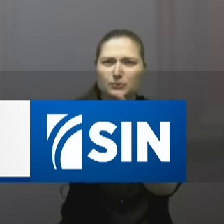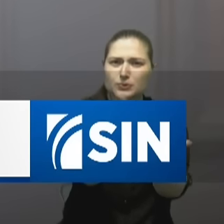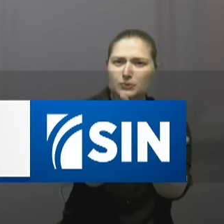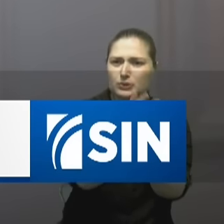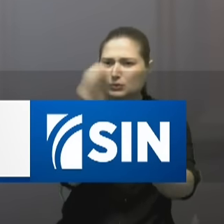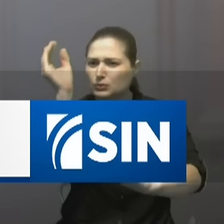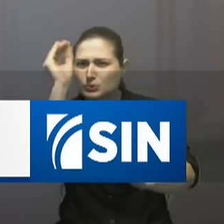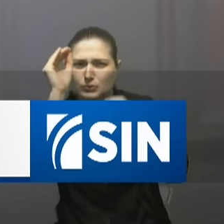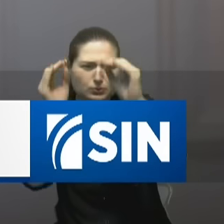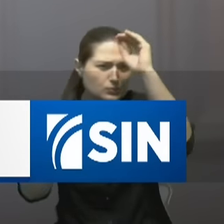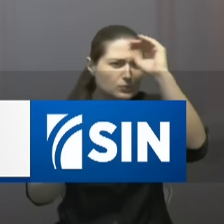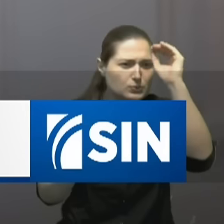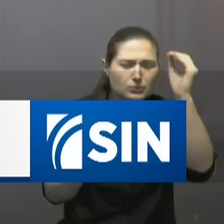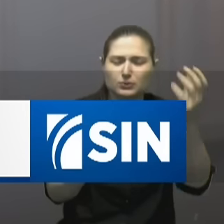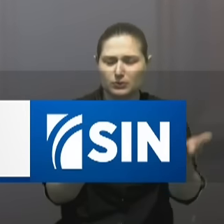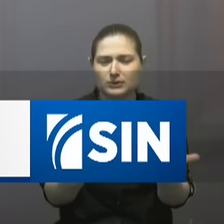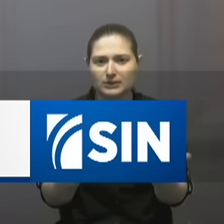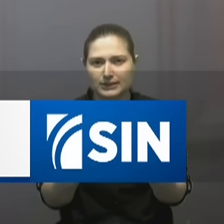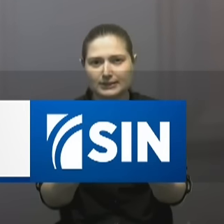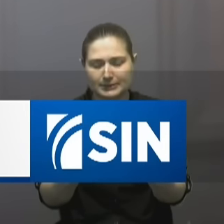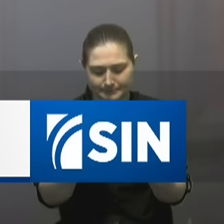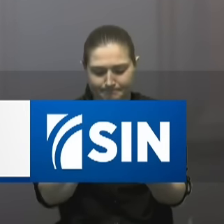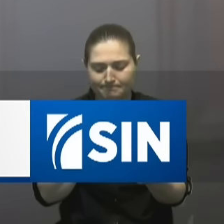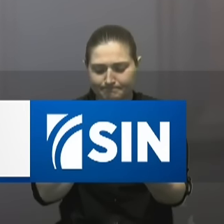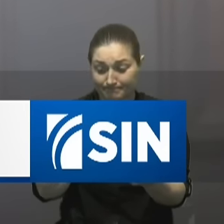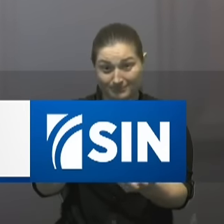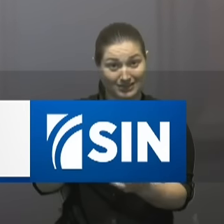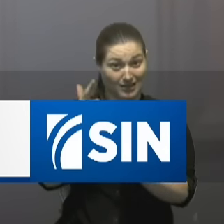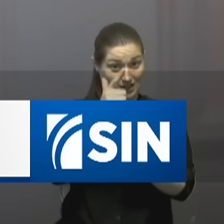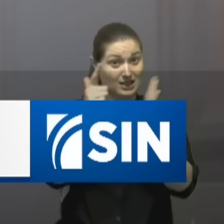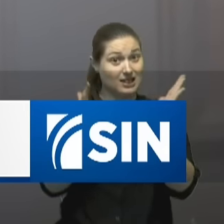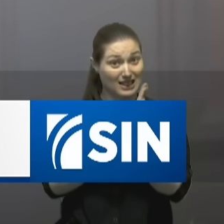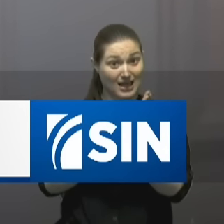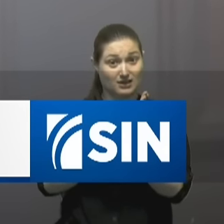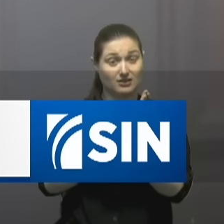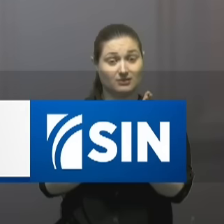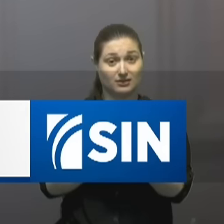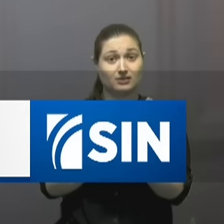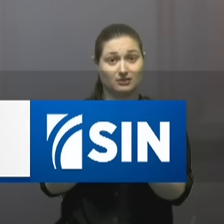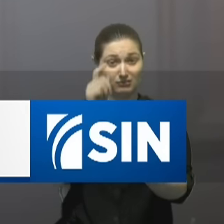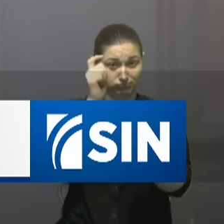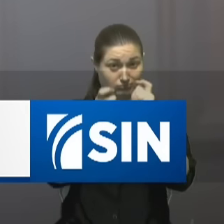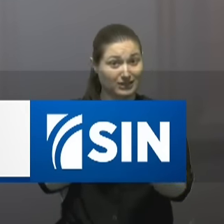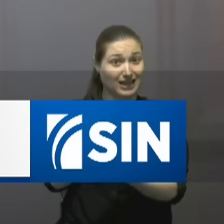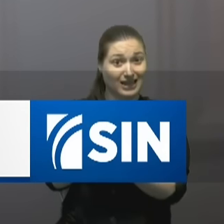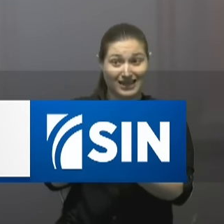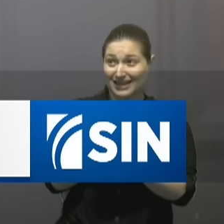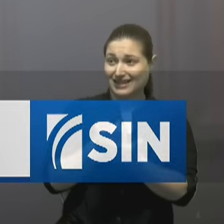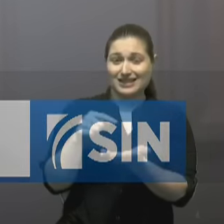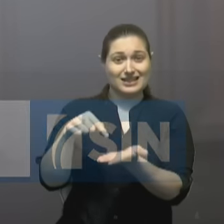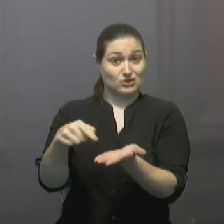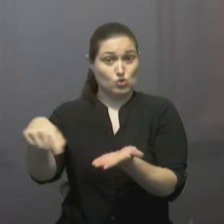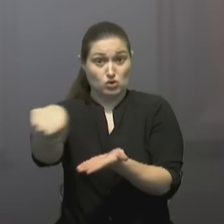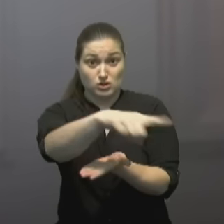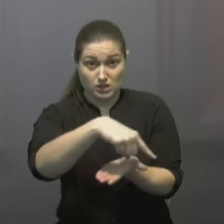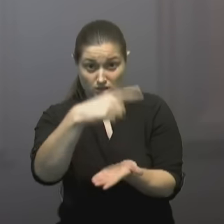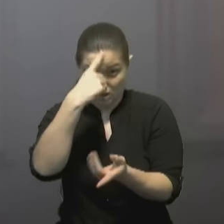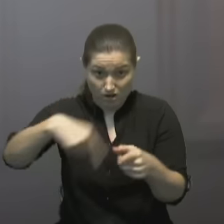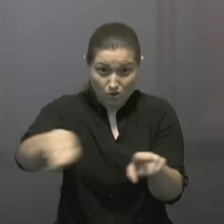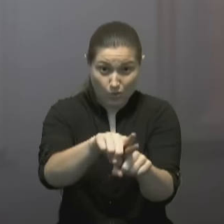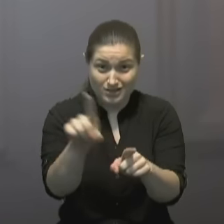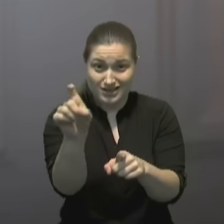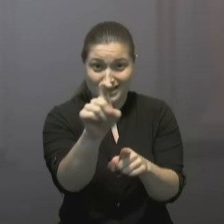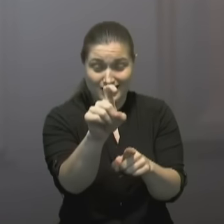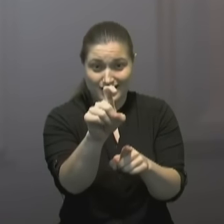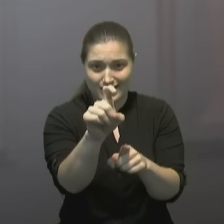resonado. Y entiendo que la propuesta de ley de modernización fiscal no cuenta con el consenso necesario para